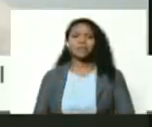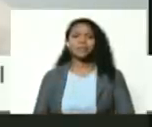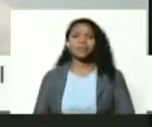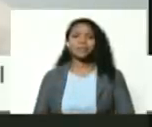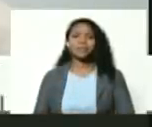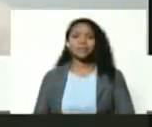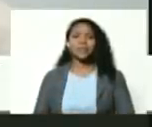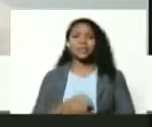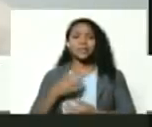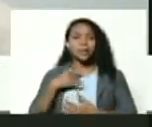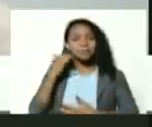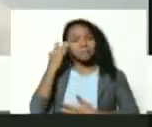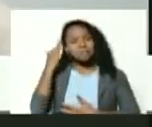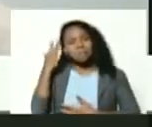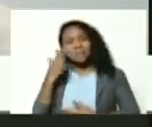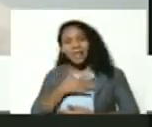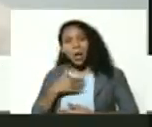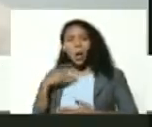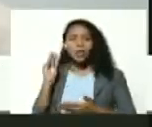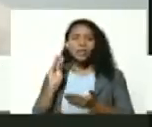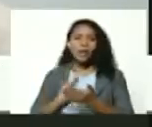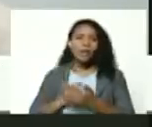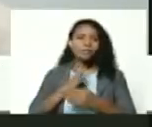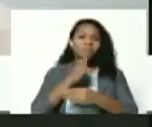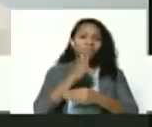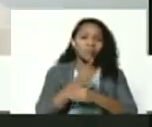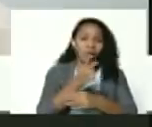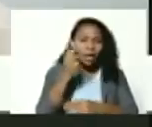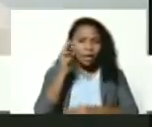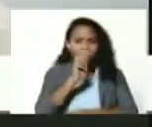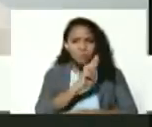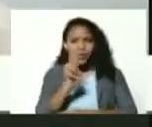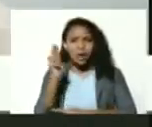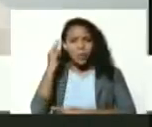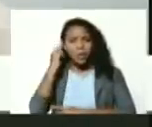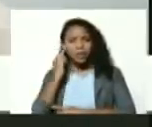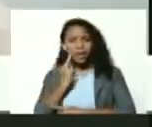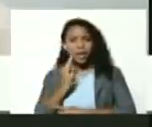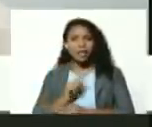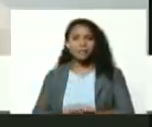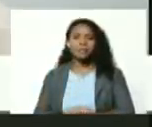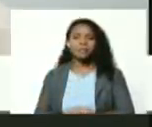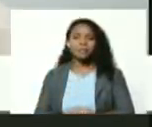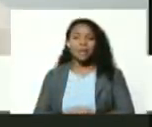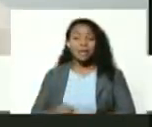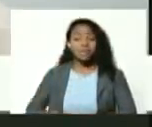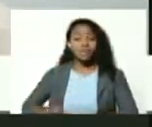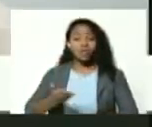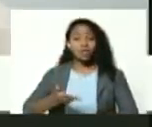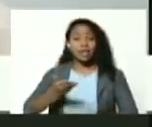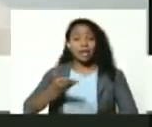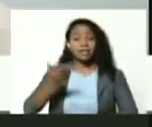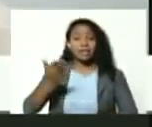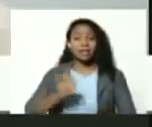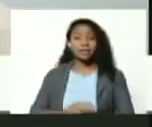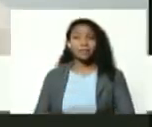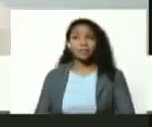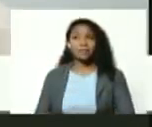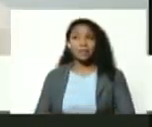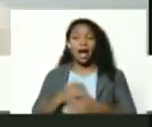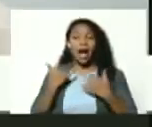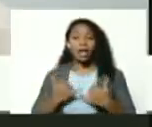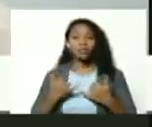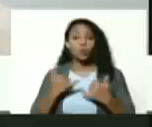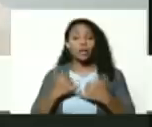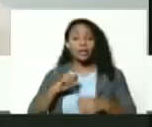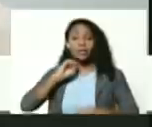extrañando volver a la República Bolivariana y pensando en la importancia de la actualidad